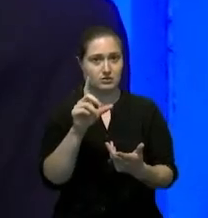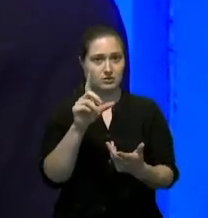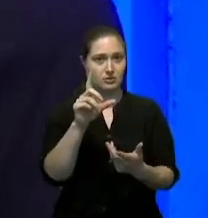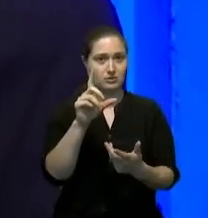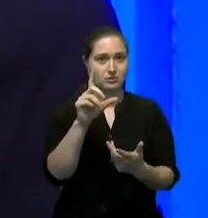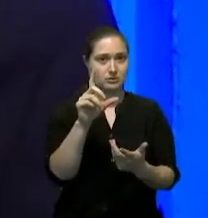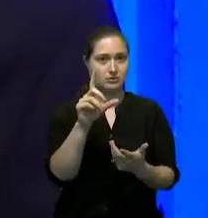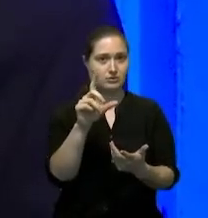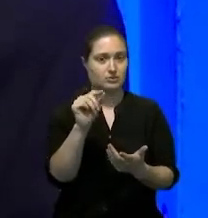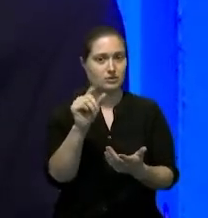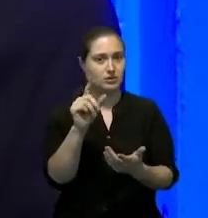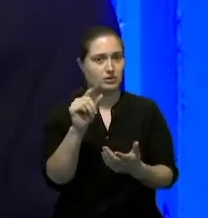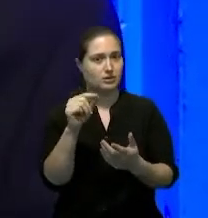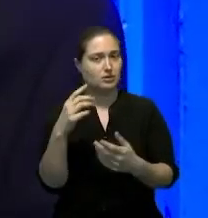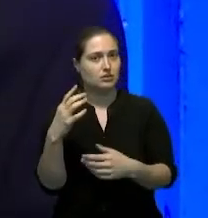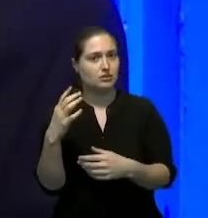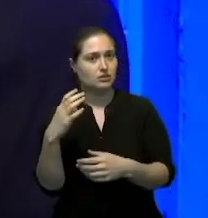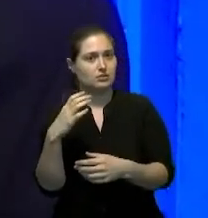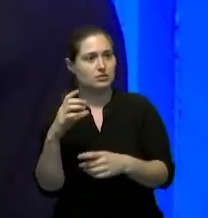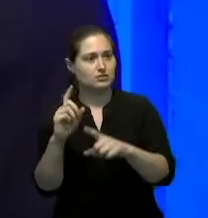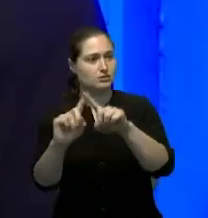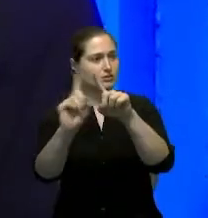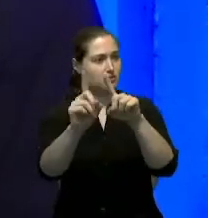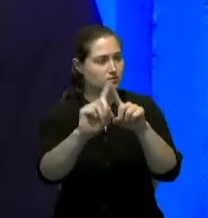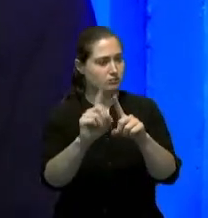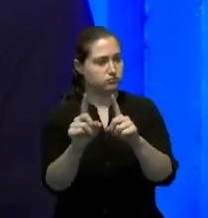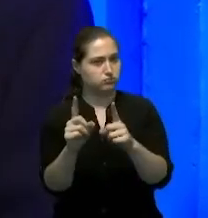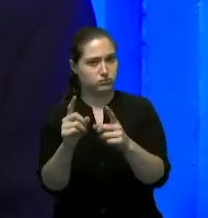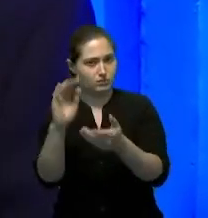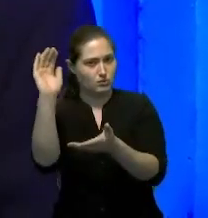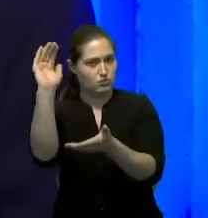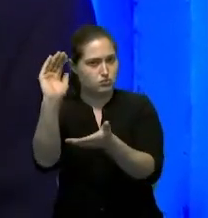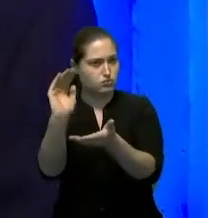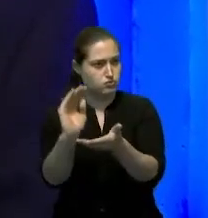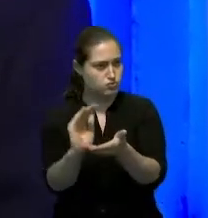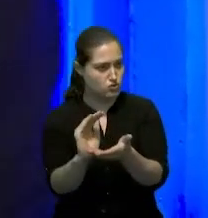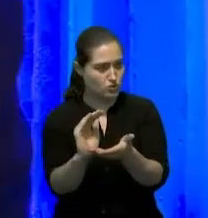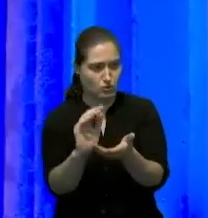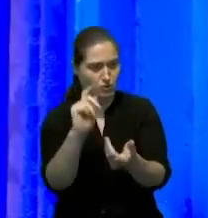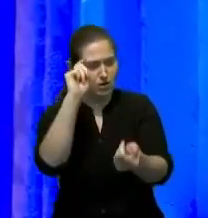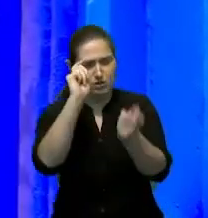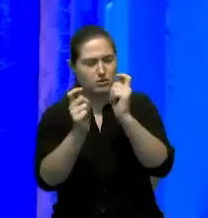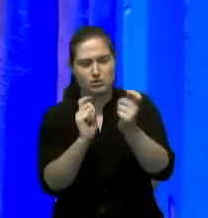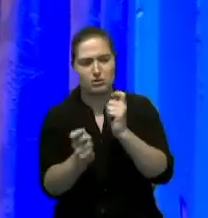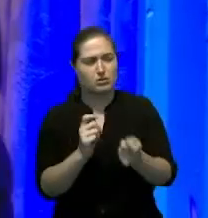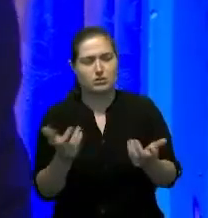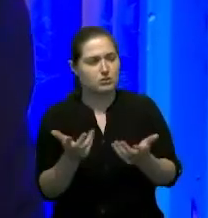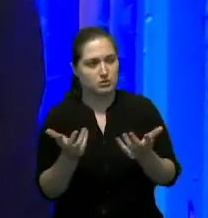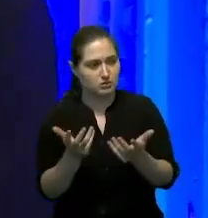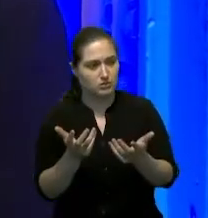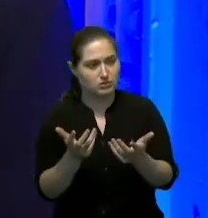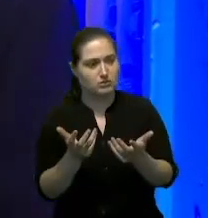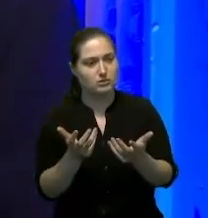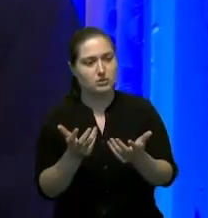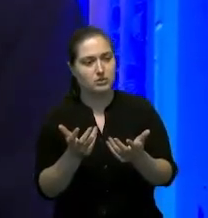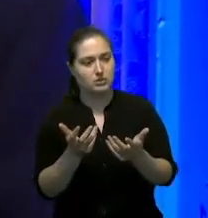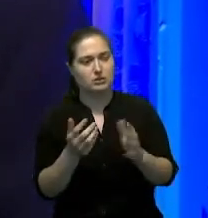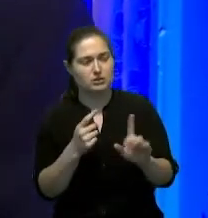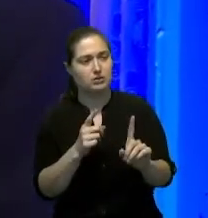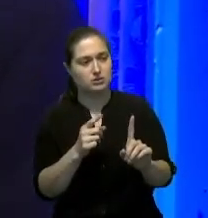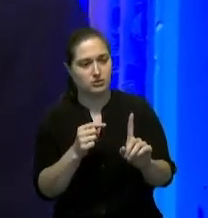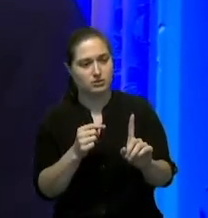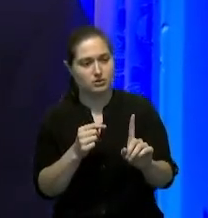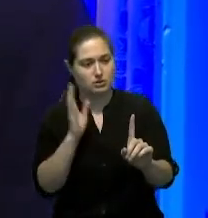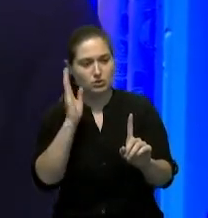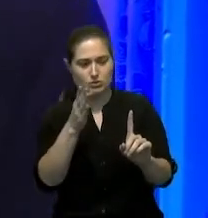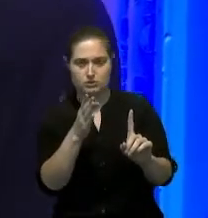cómo cómo serían las reformas y como a mí me como durante usted toma el agua permite ilustrar